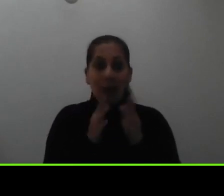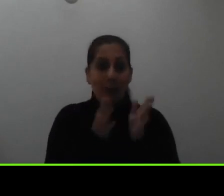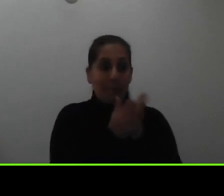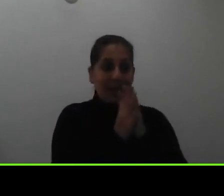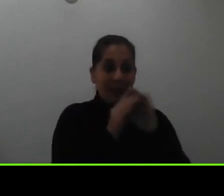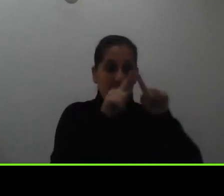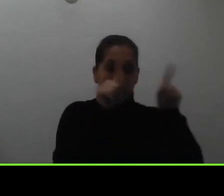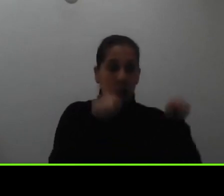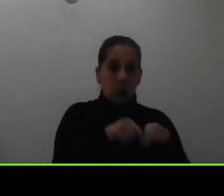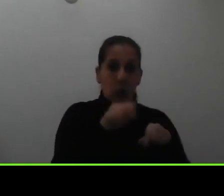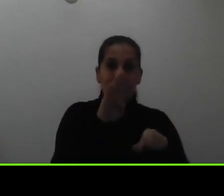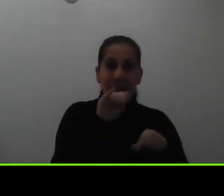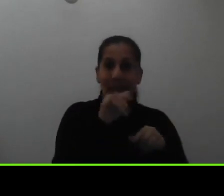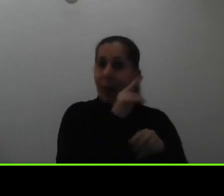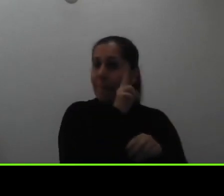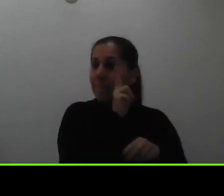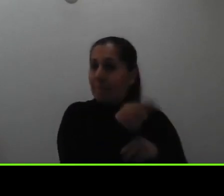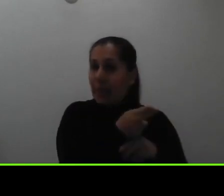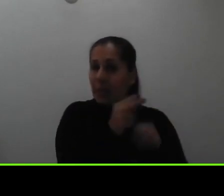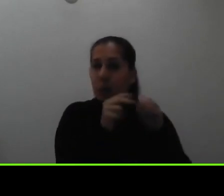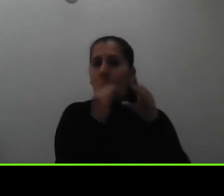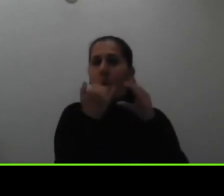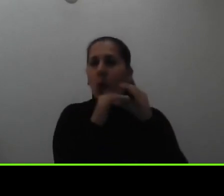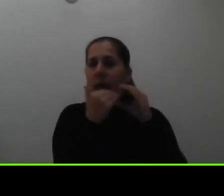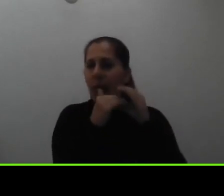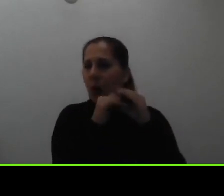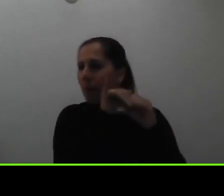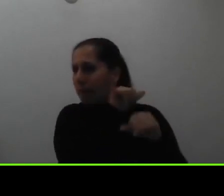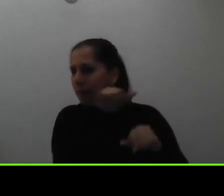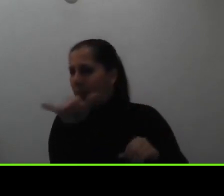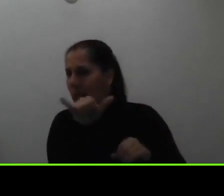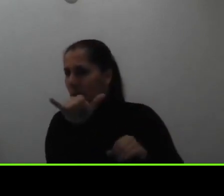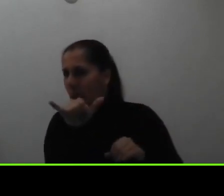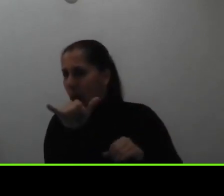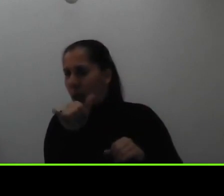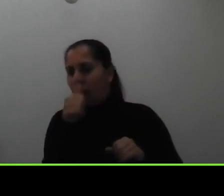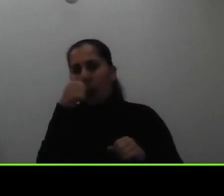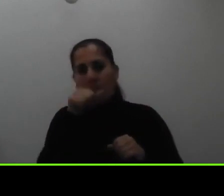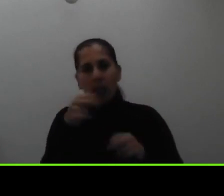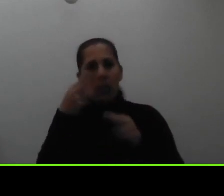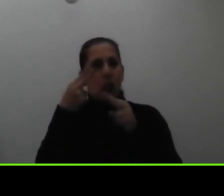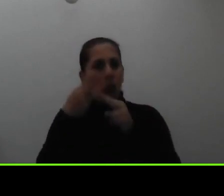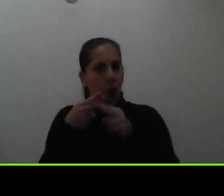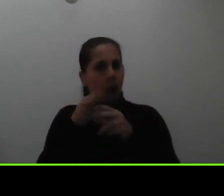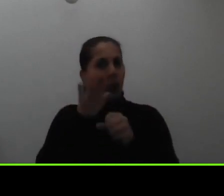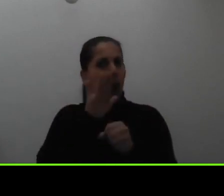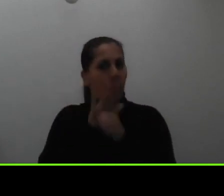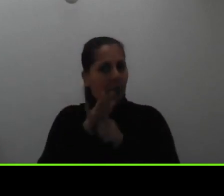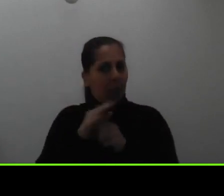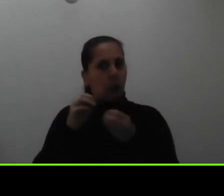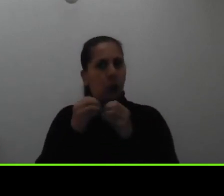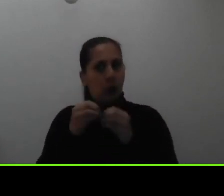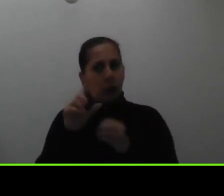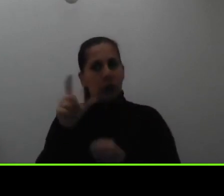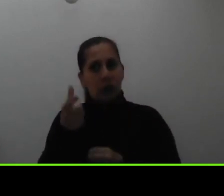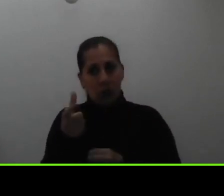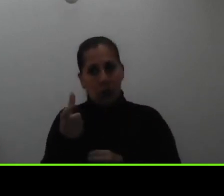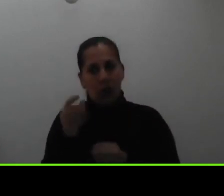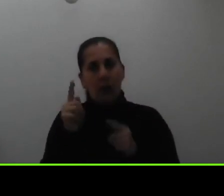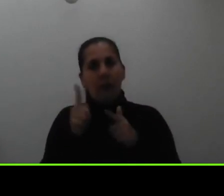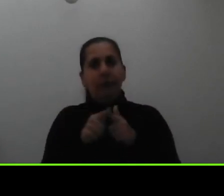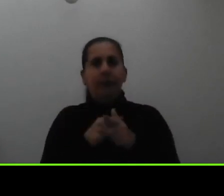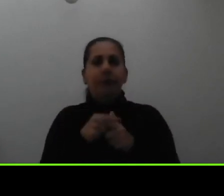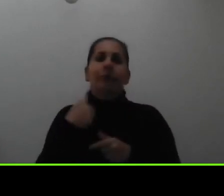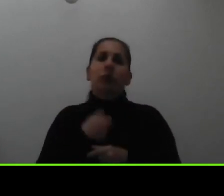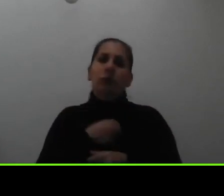y además siempre identifiquen de una vez con nombre completo y número de cédula porque eso nos va a facilitar a